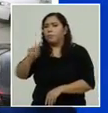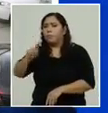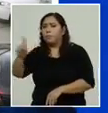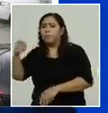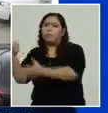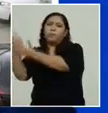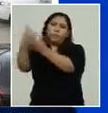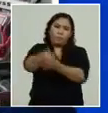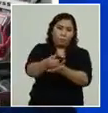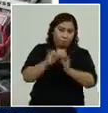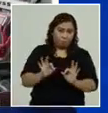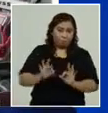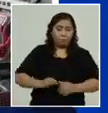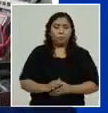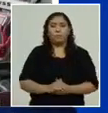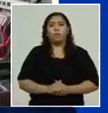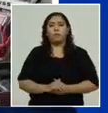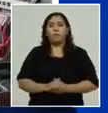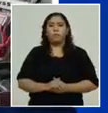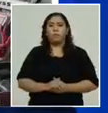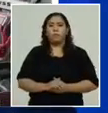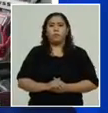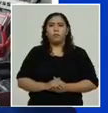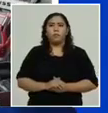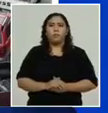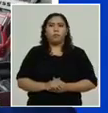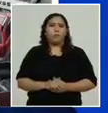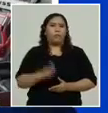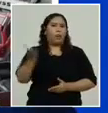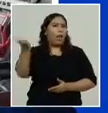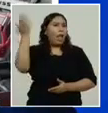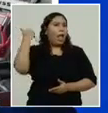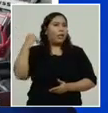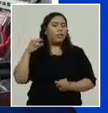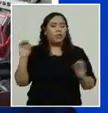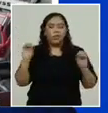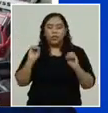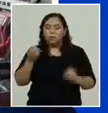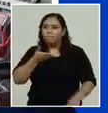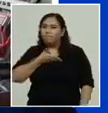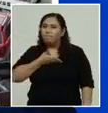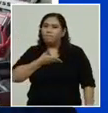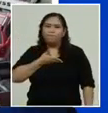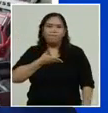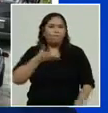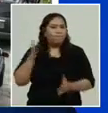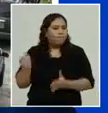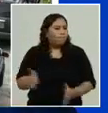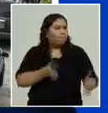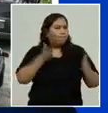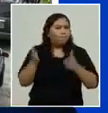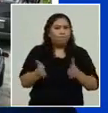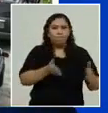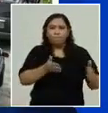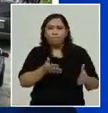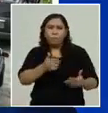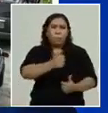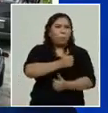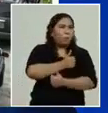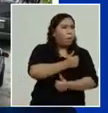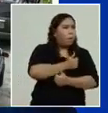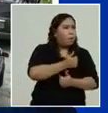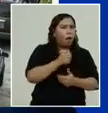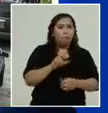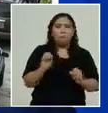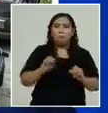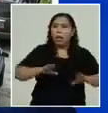que gracias a Dios hoy tenemos capacidades que antes no teníamos en nuestra policía, en nuestras fuerzas armadas, en el